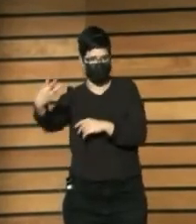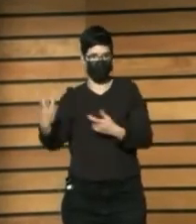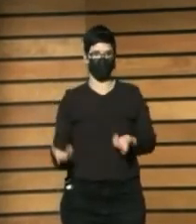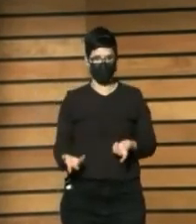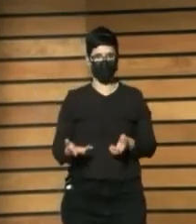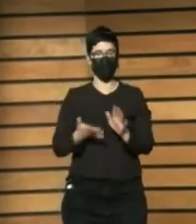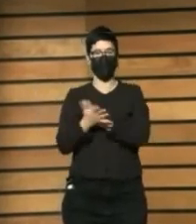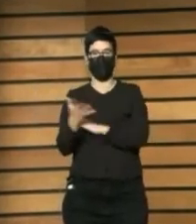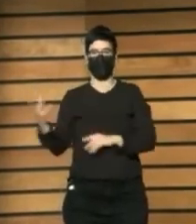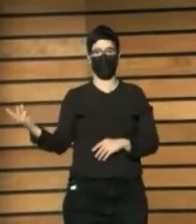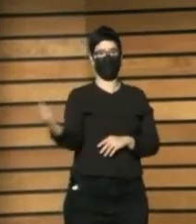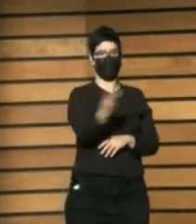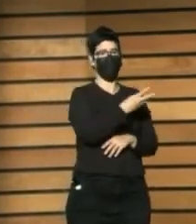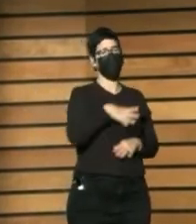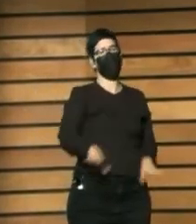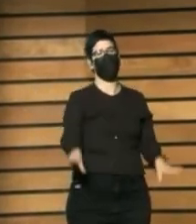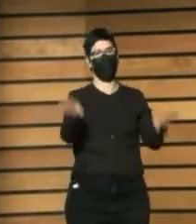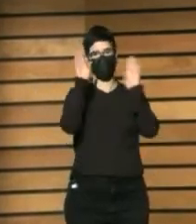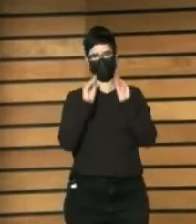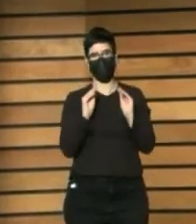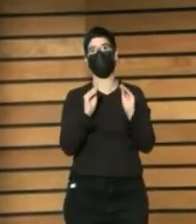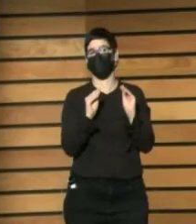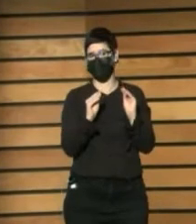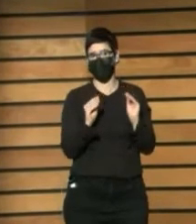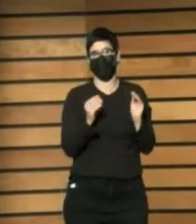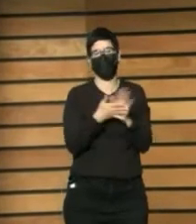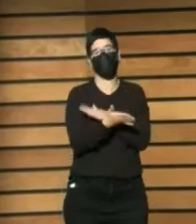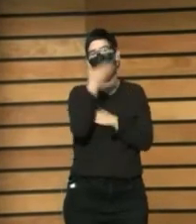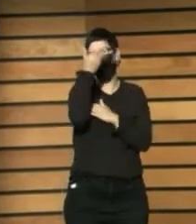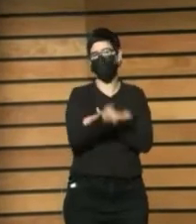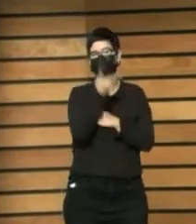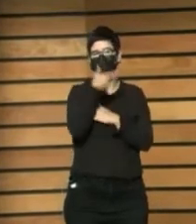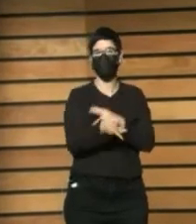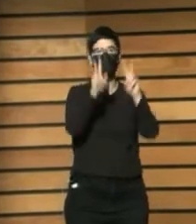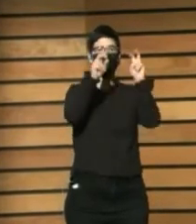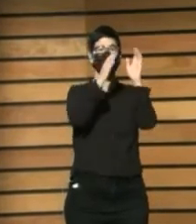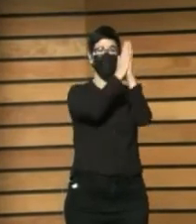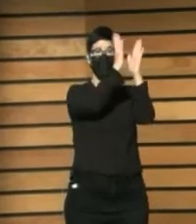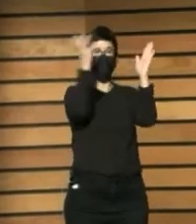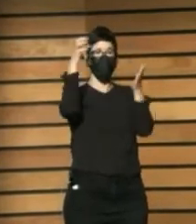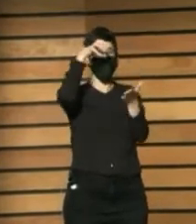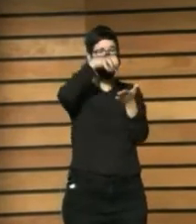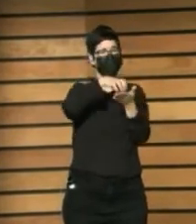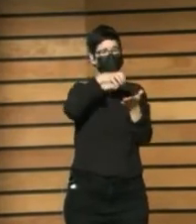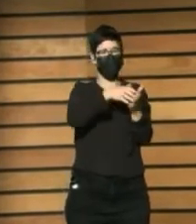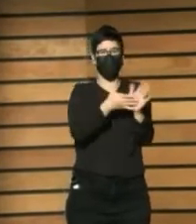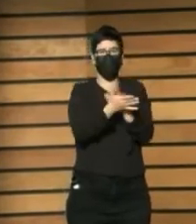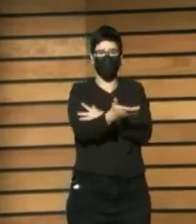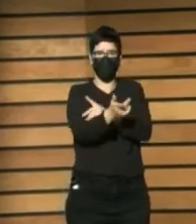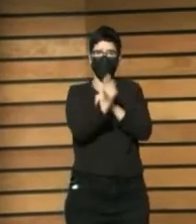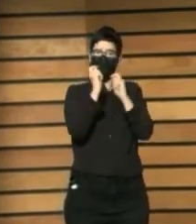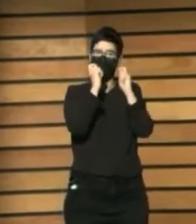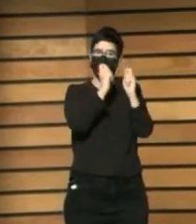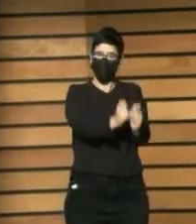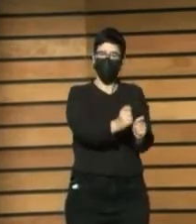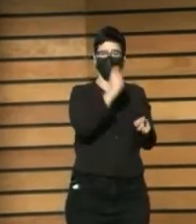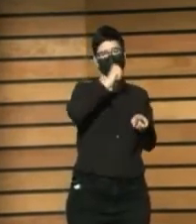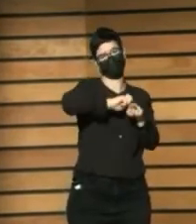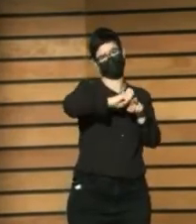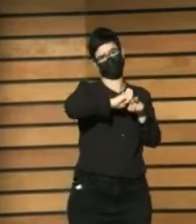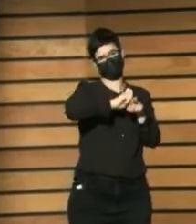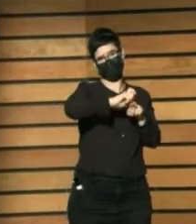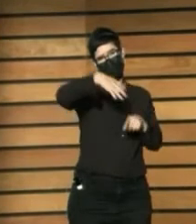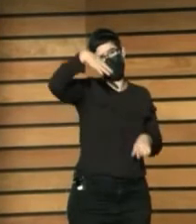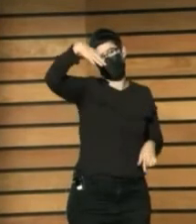tres conceptos Pero yo creo Que lo importante Acerca de las bibliotecas Y lo que le confiere Su cualidad única